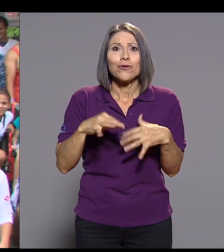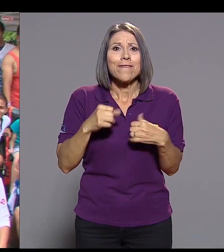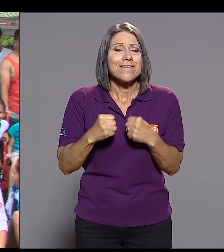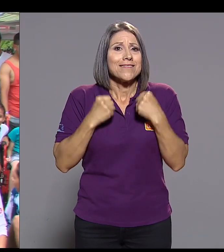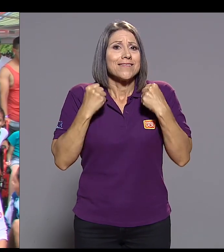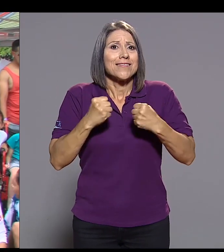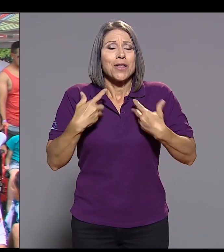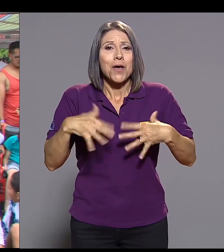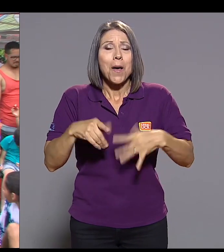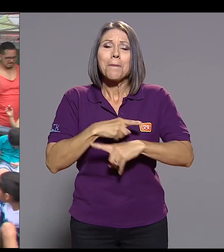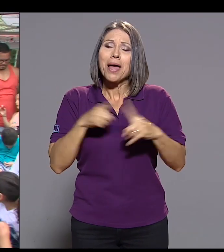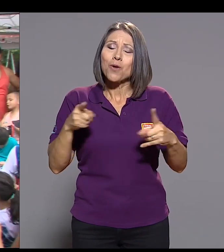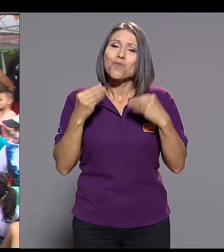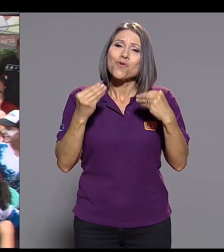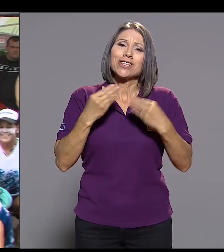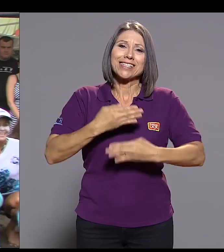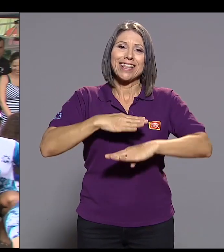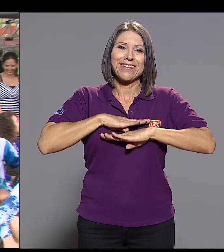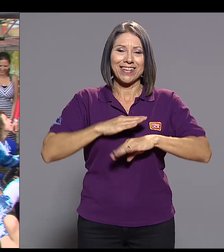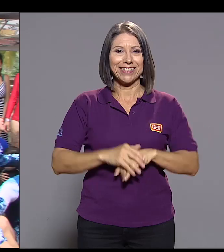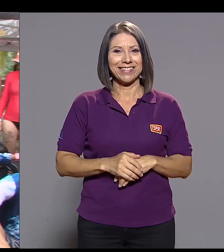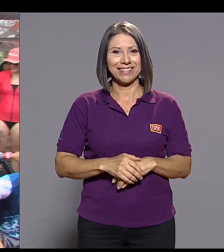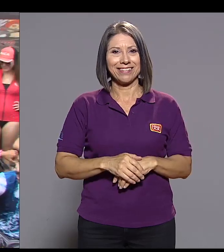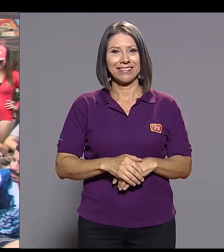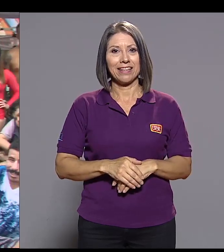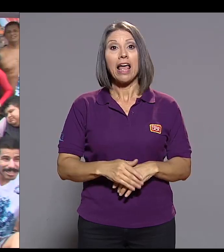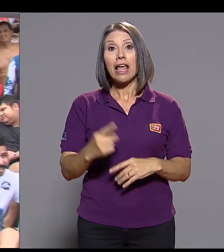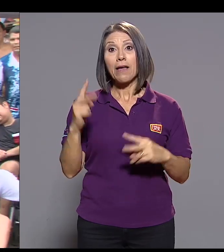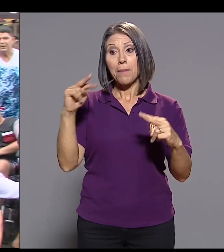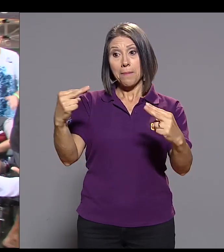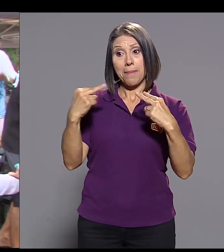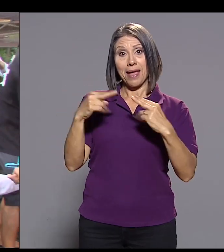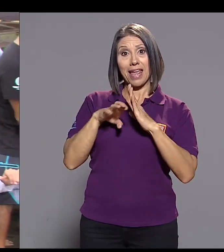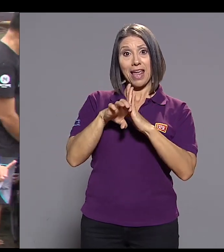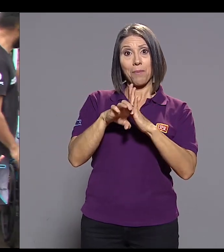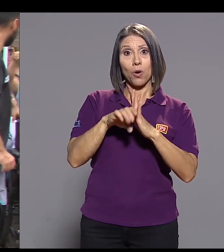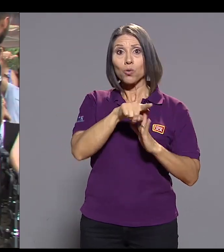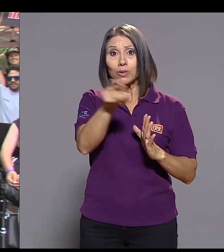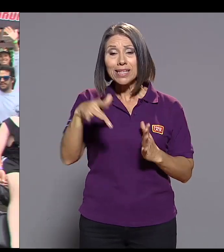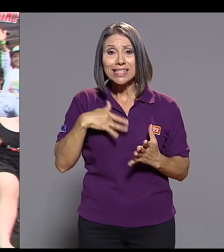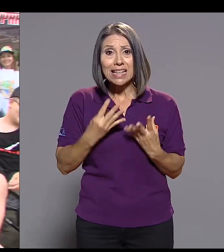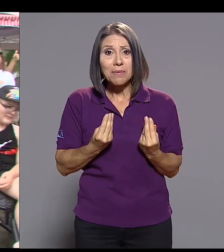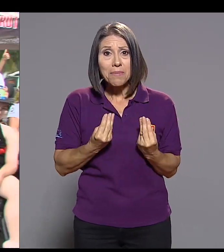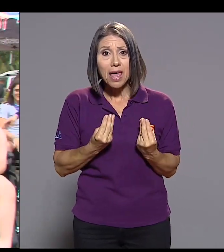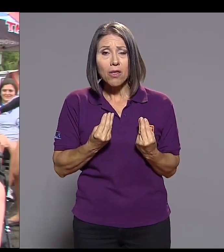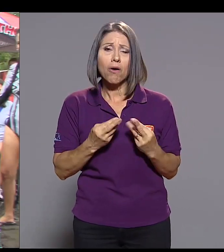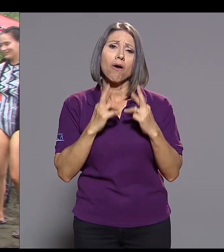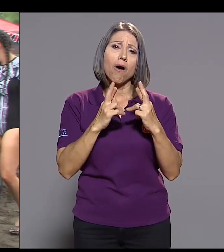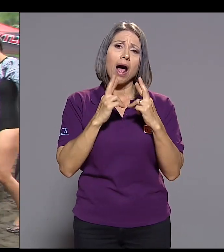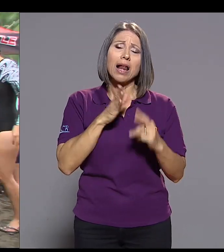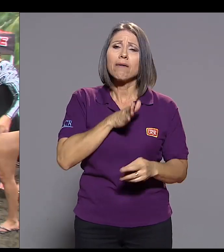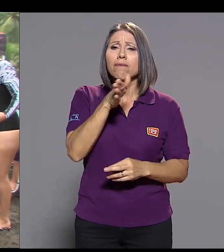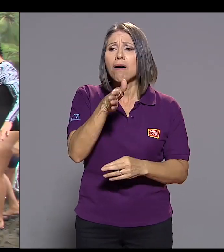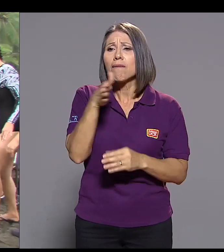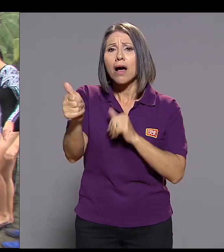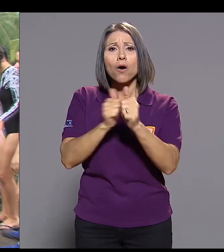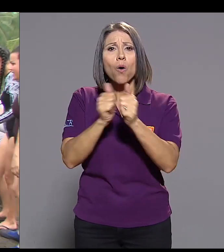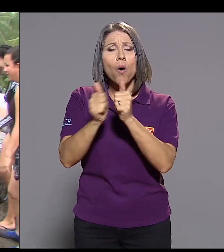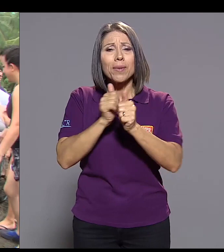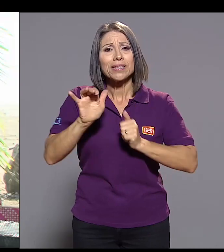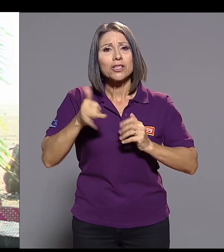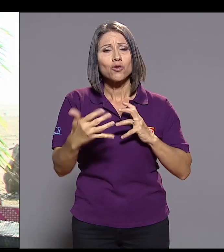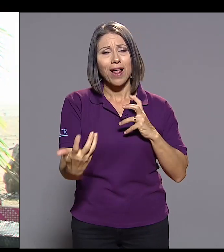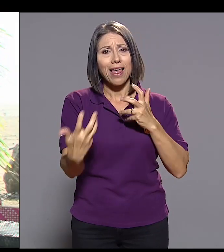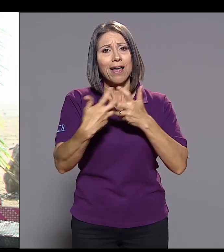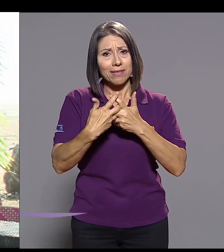es un deporte extremo, pero es un deporte que brinda muchísimas satisfacciones. Que nos vean de ejemplo, que